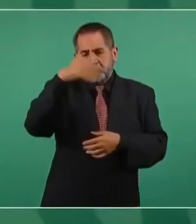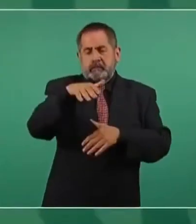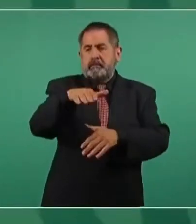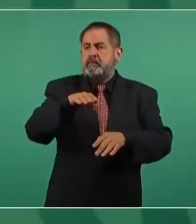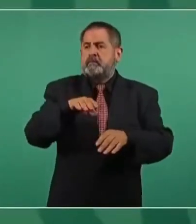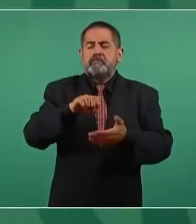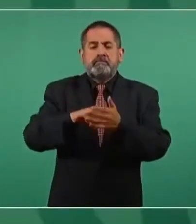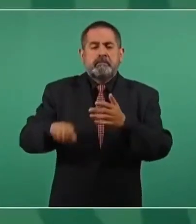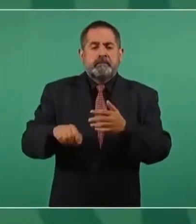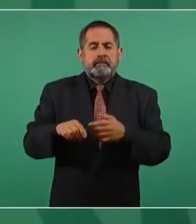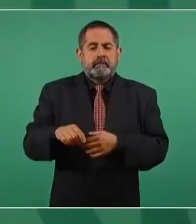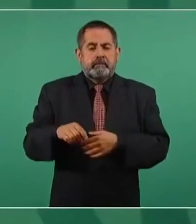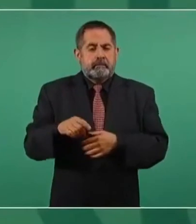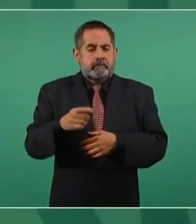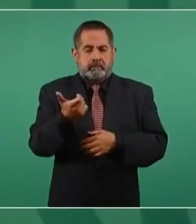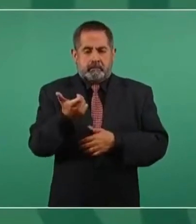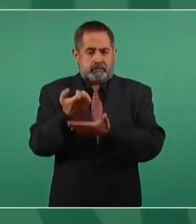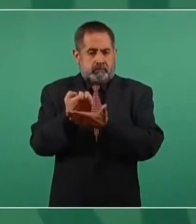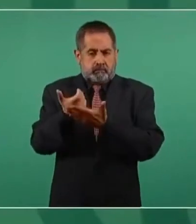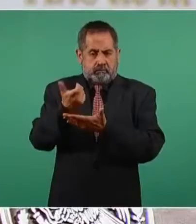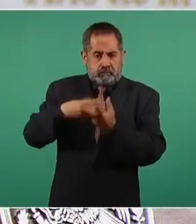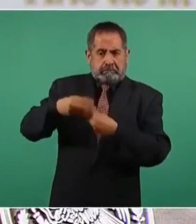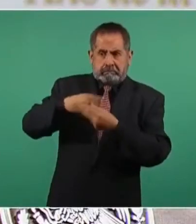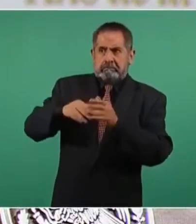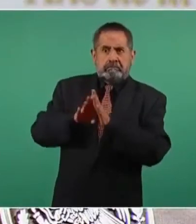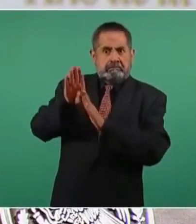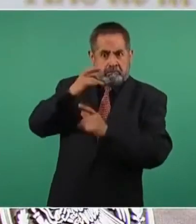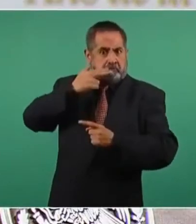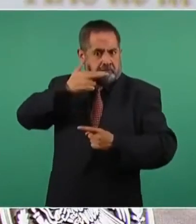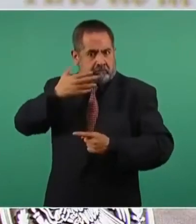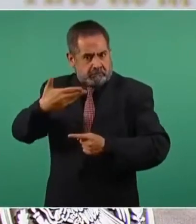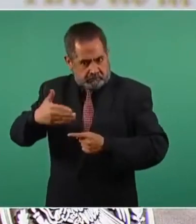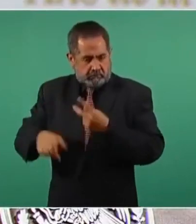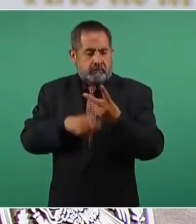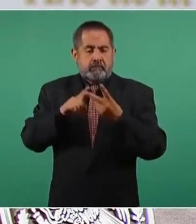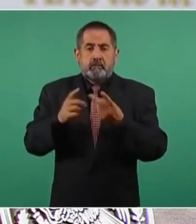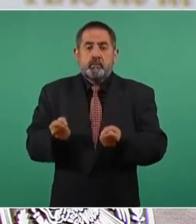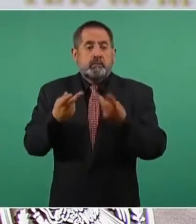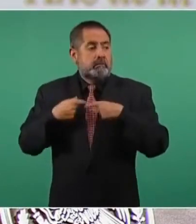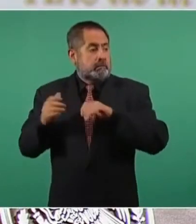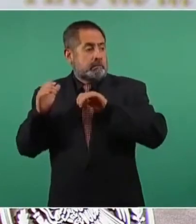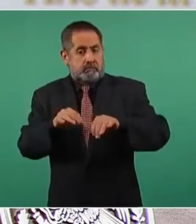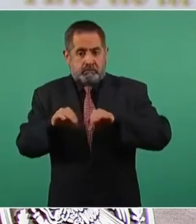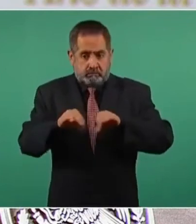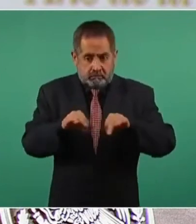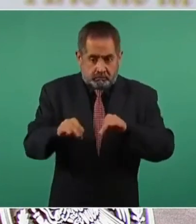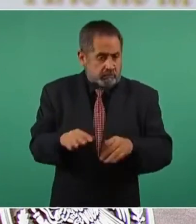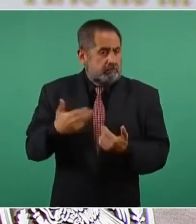con el crecimiento de la economía con la creación de empleos con